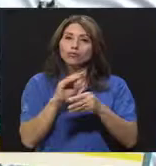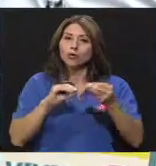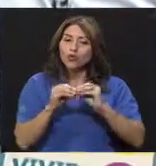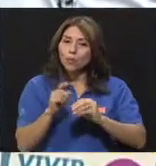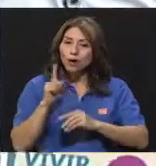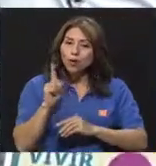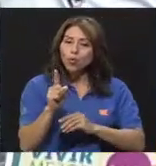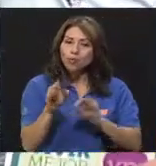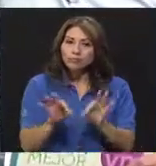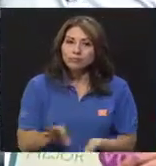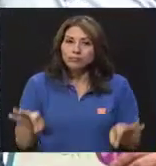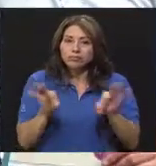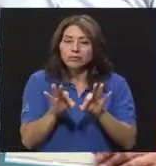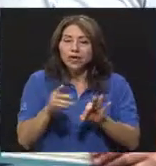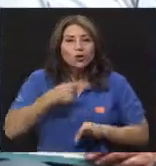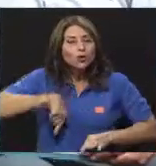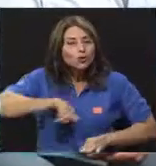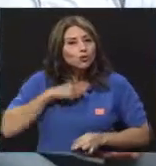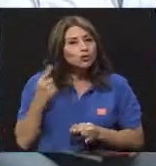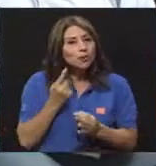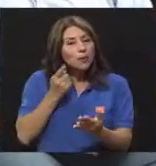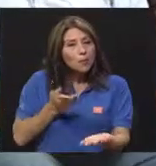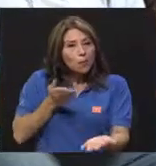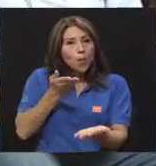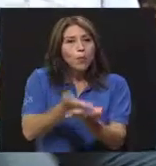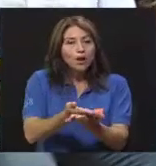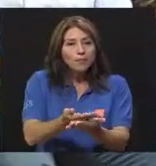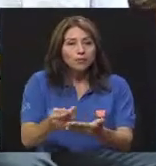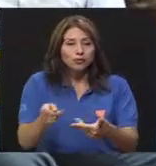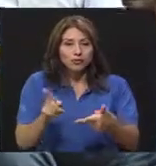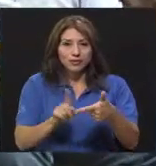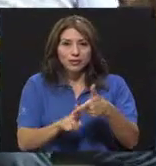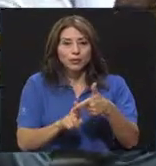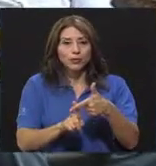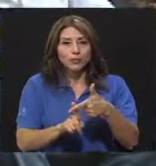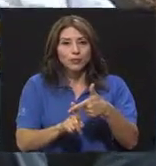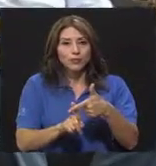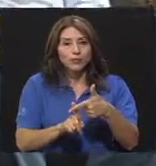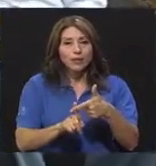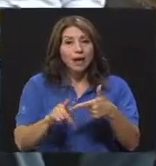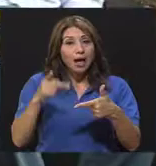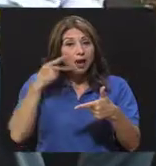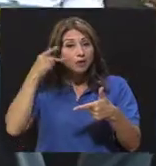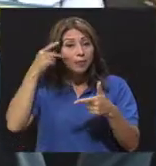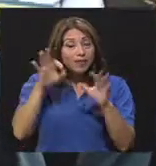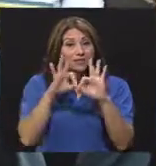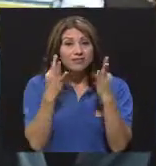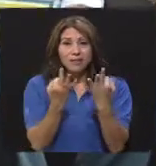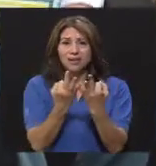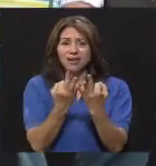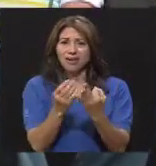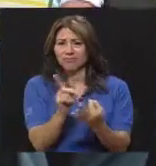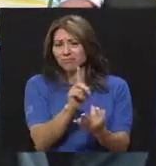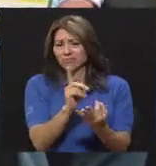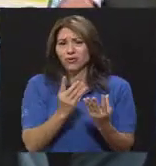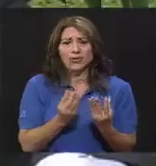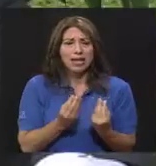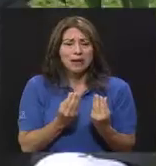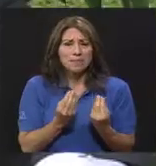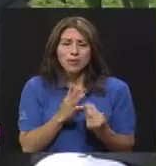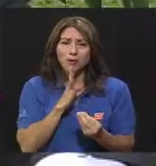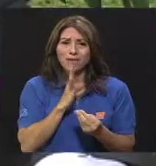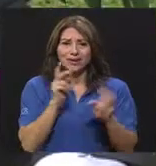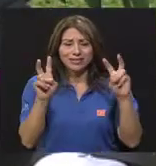y nosotros lo proponemos siempre que hablamos de este tema. Segundo, a los padres de familia no tenerle miedo al tema.